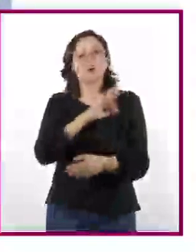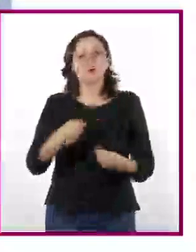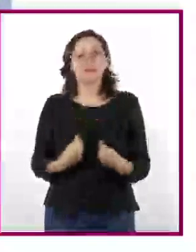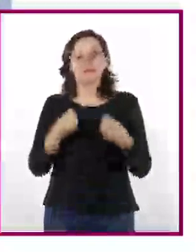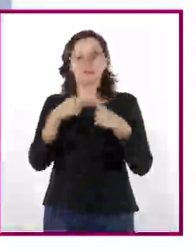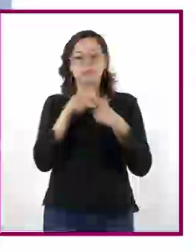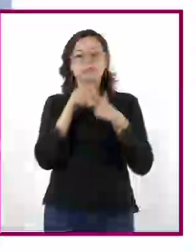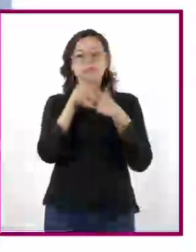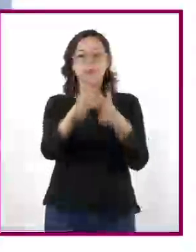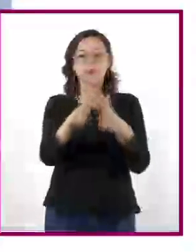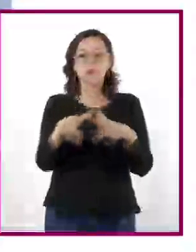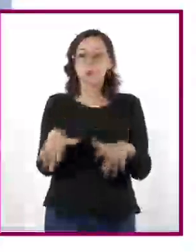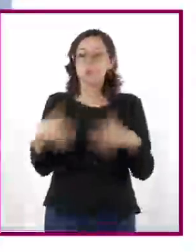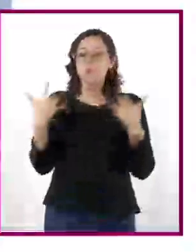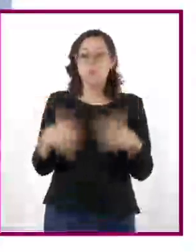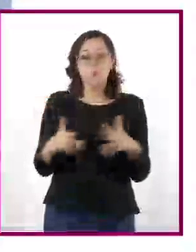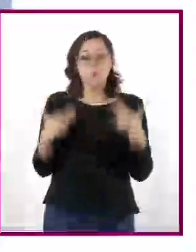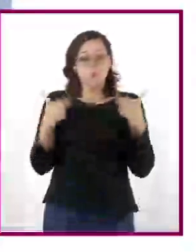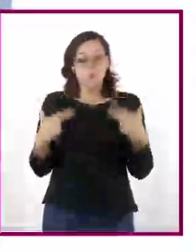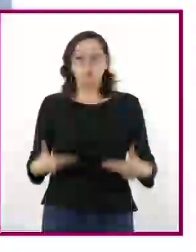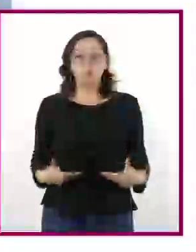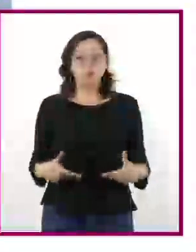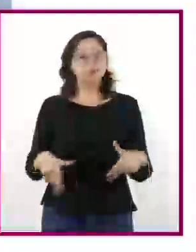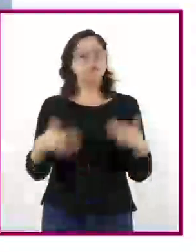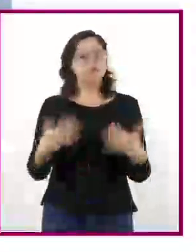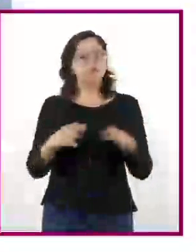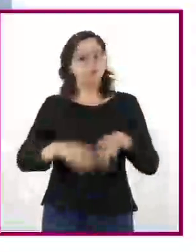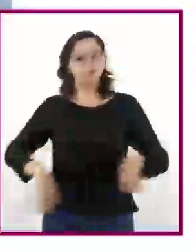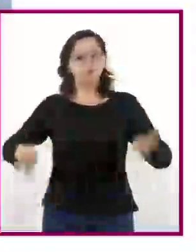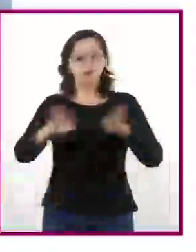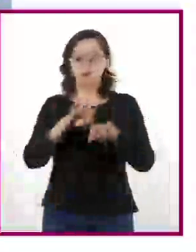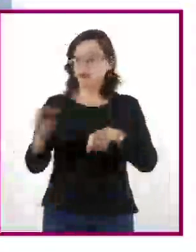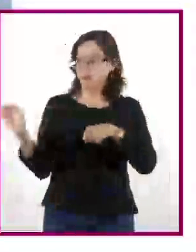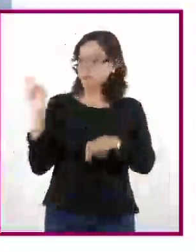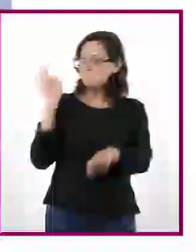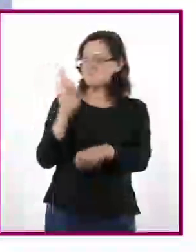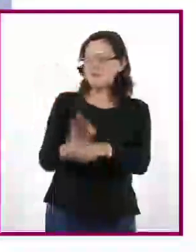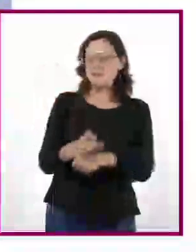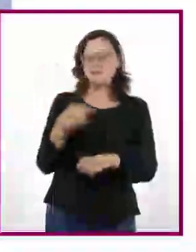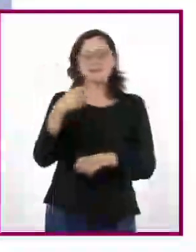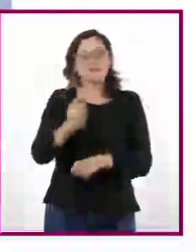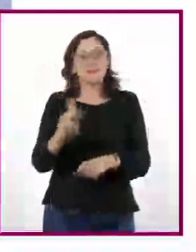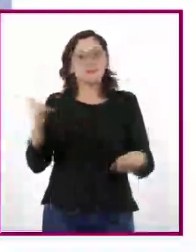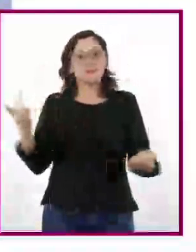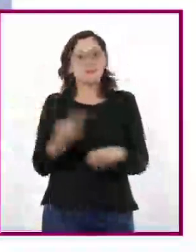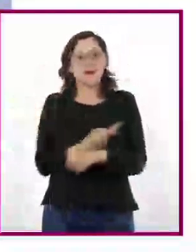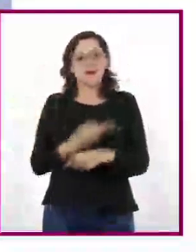Todo esto es un gran logro para la humanidad. Pero, ¿qué consecuencias provoca la sobrepoblación?